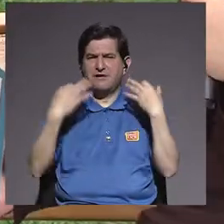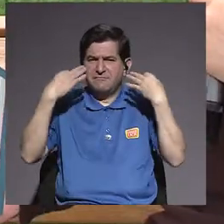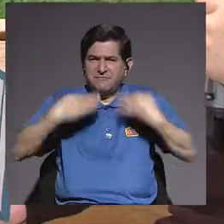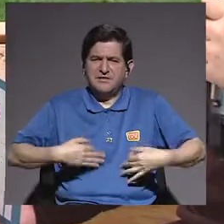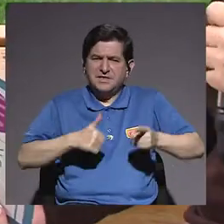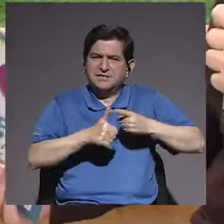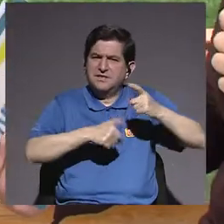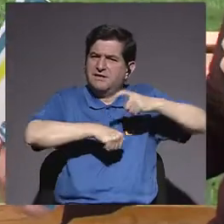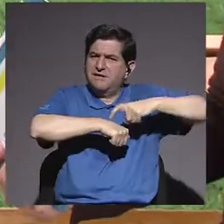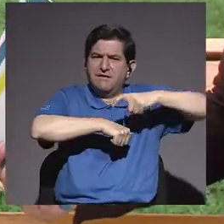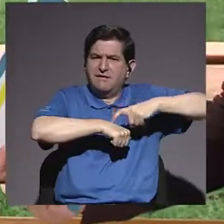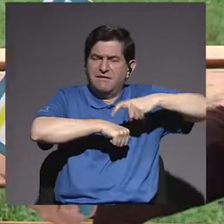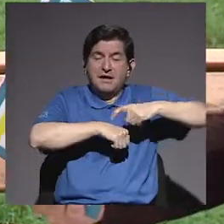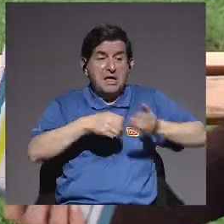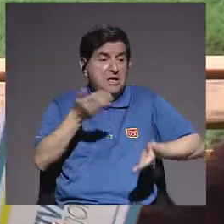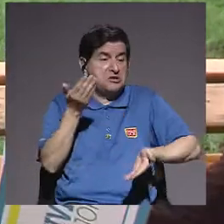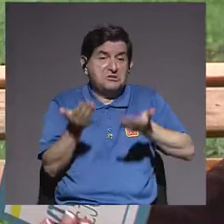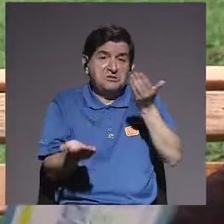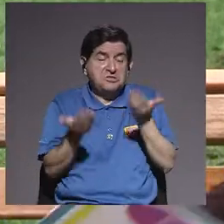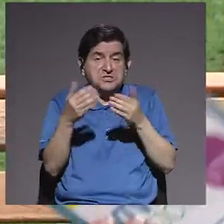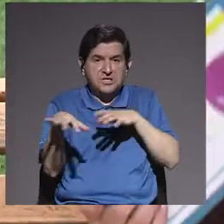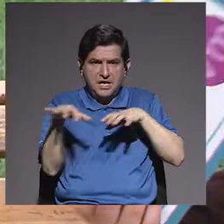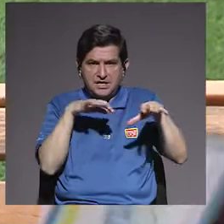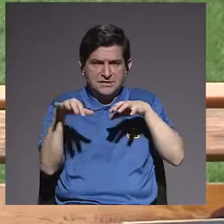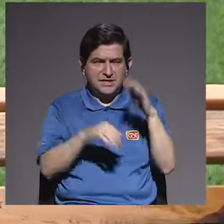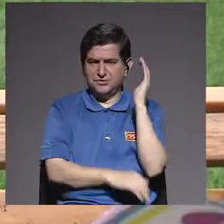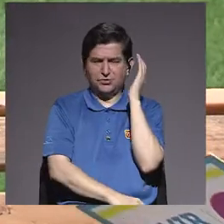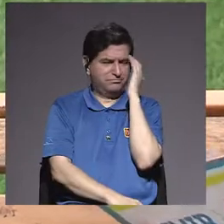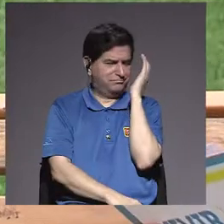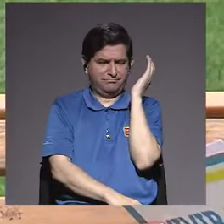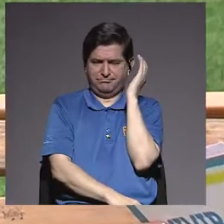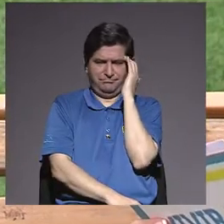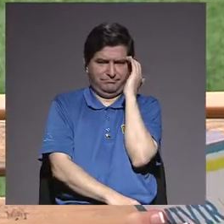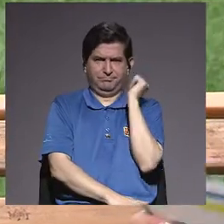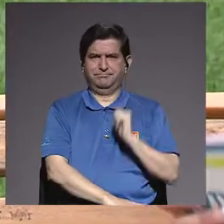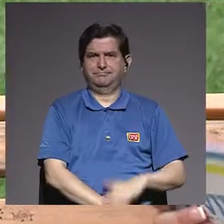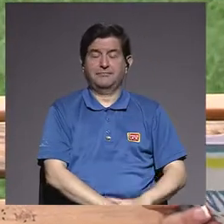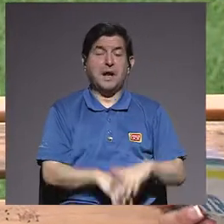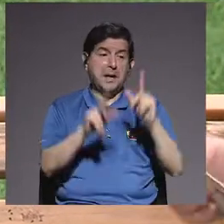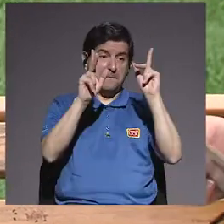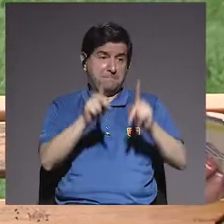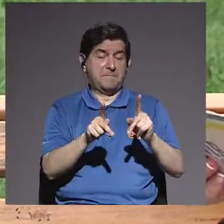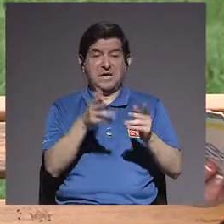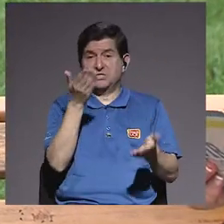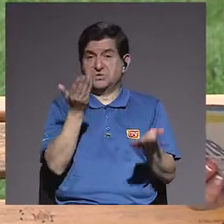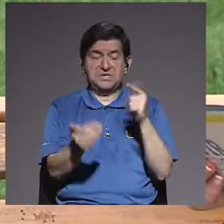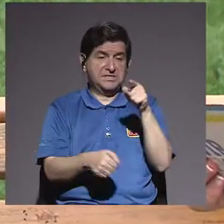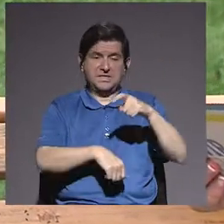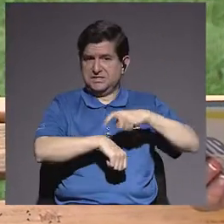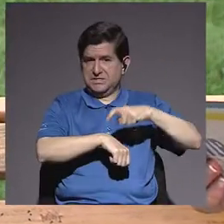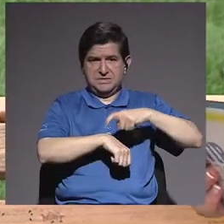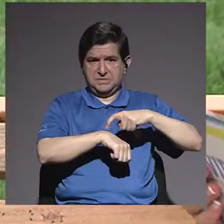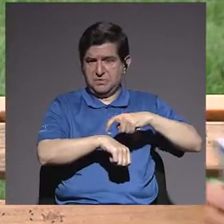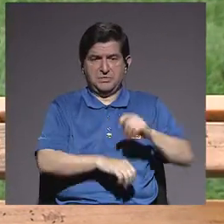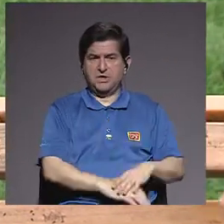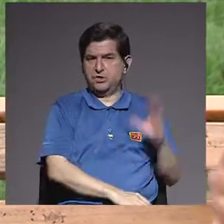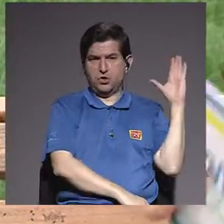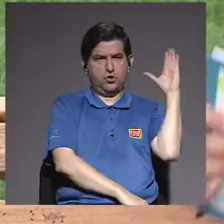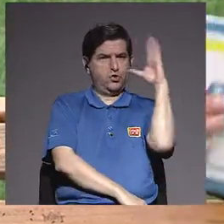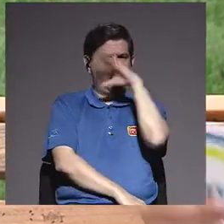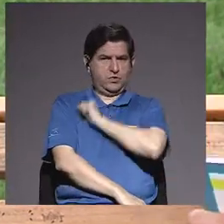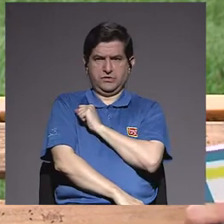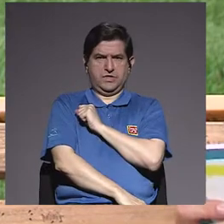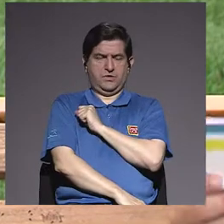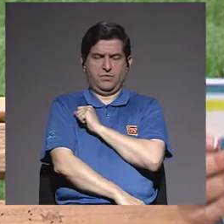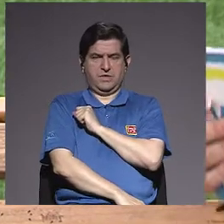física en primera instancia, tal vez son acciones inconscientes. O sea que las personas no se están dando